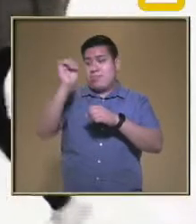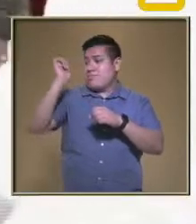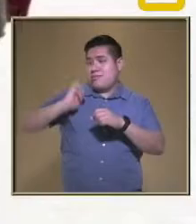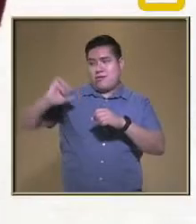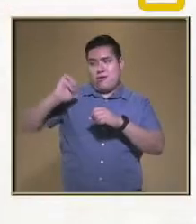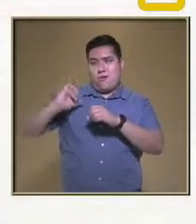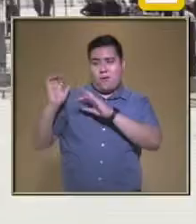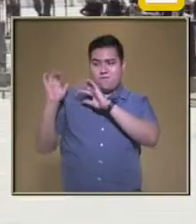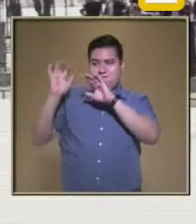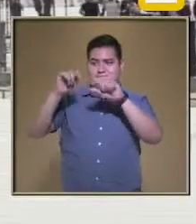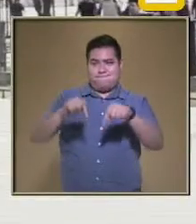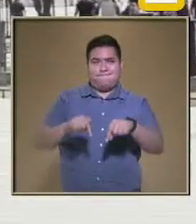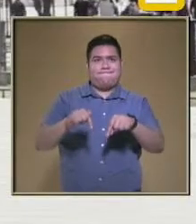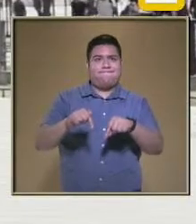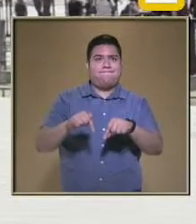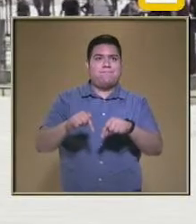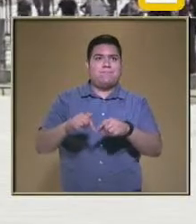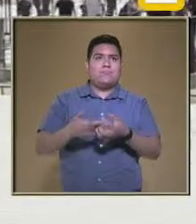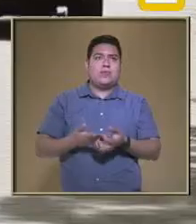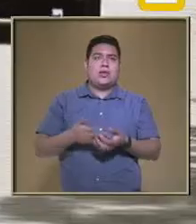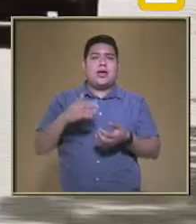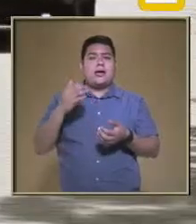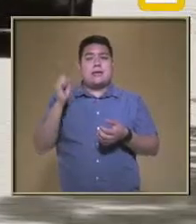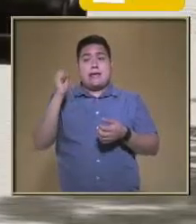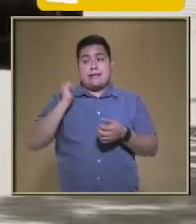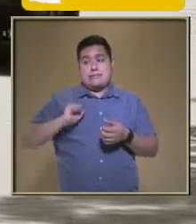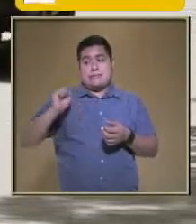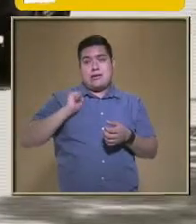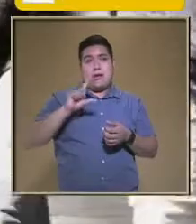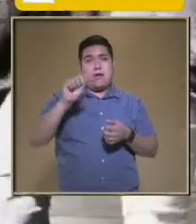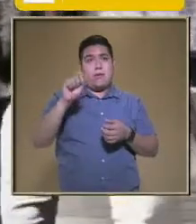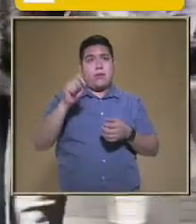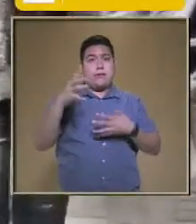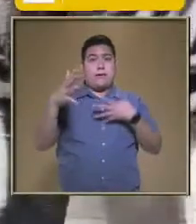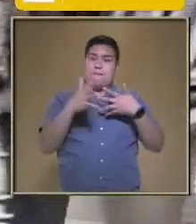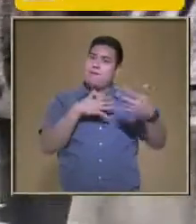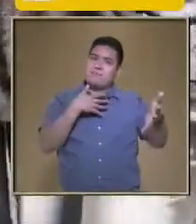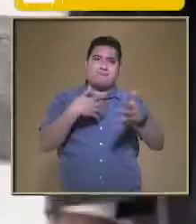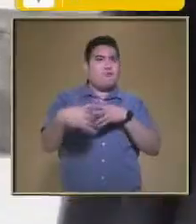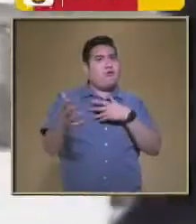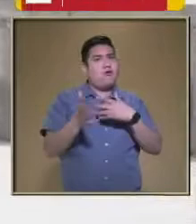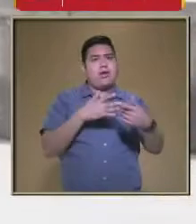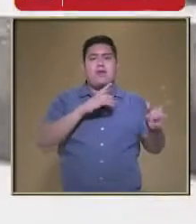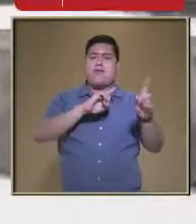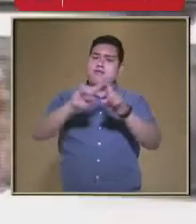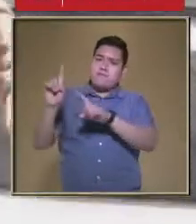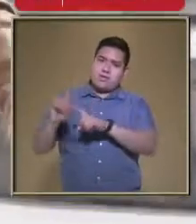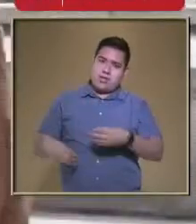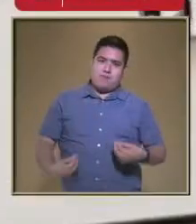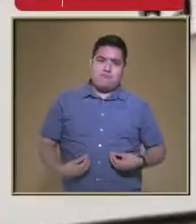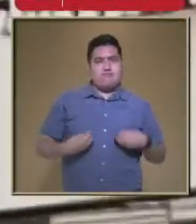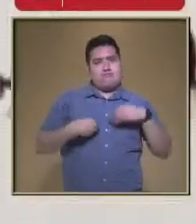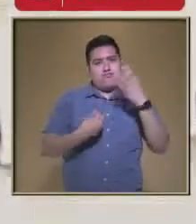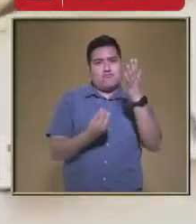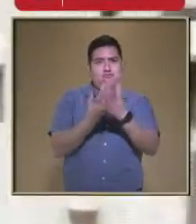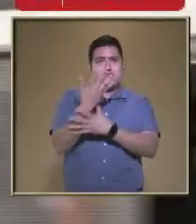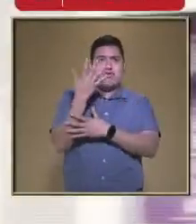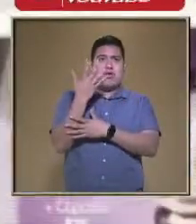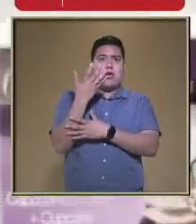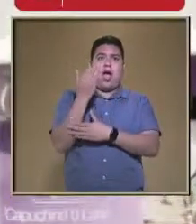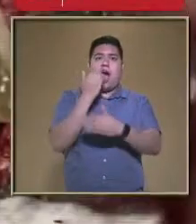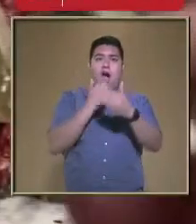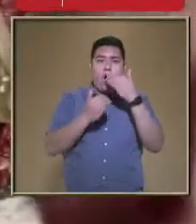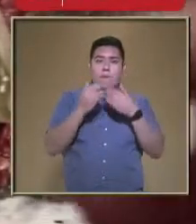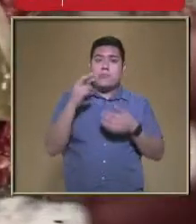Hasta alrededor De la última década Del siglo XX Tiempo en que La modernidad Y los nuevos estilos De vida Comenzaron a fomentar El consumo De